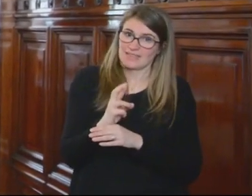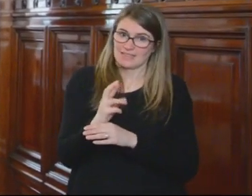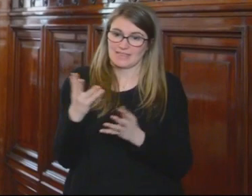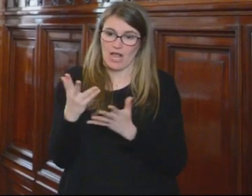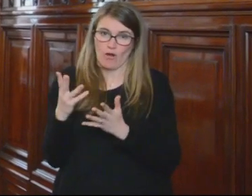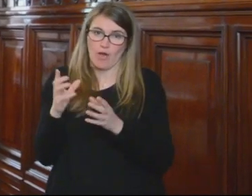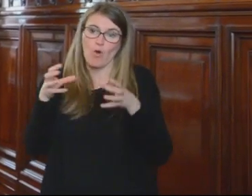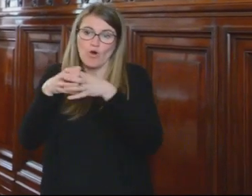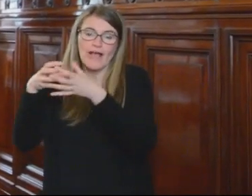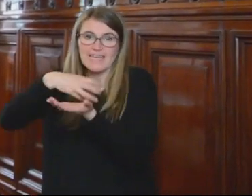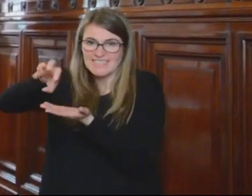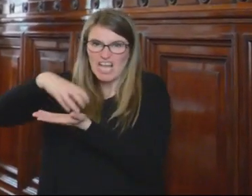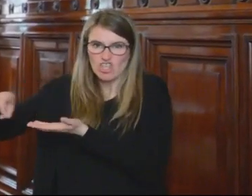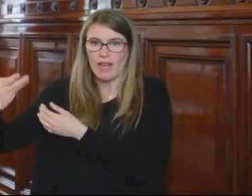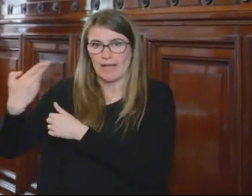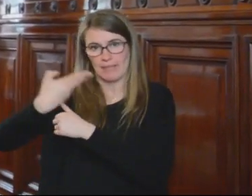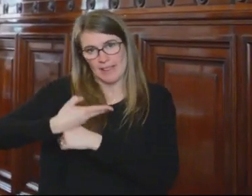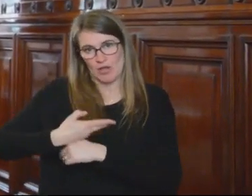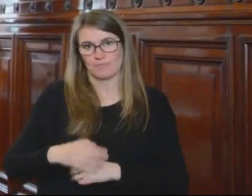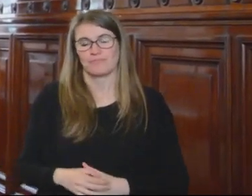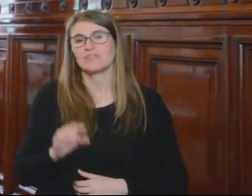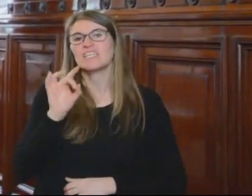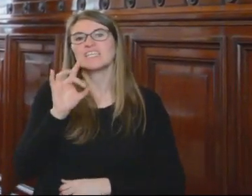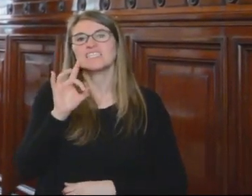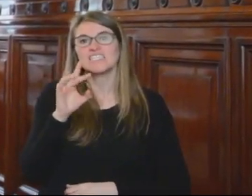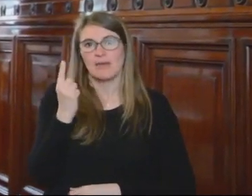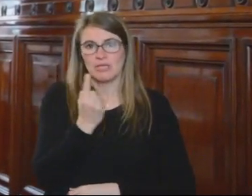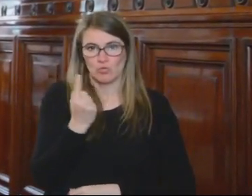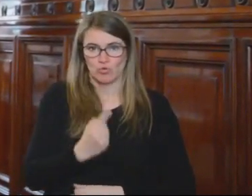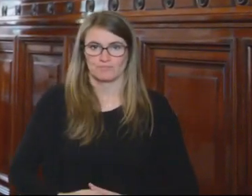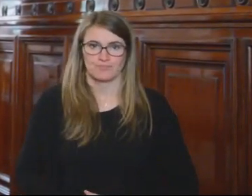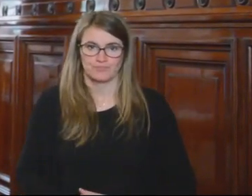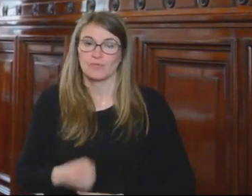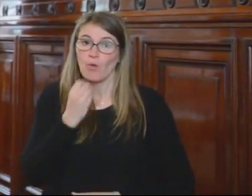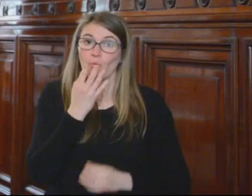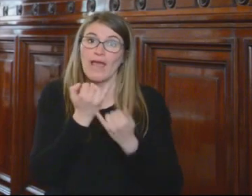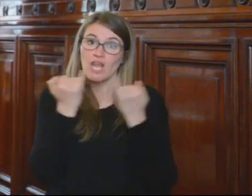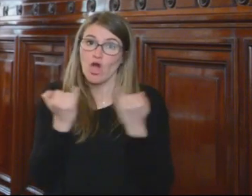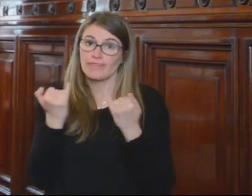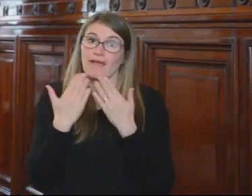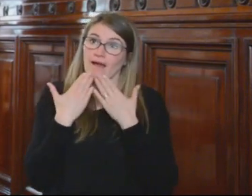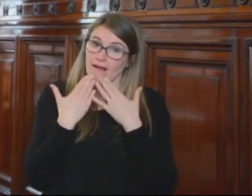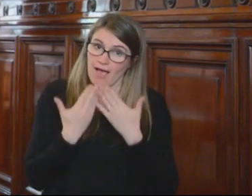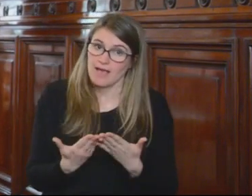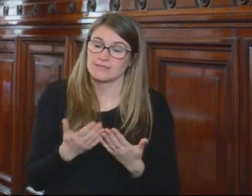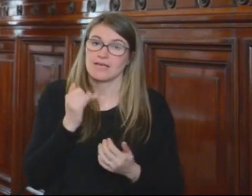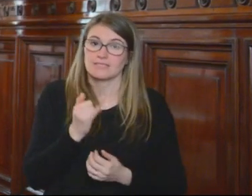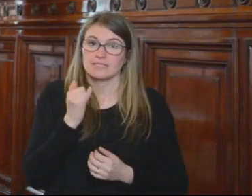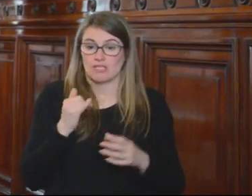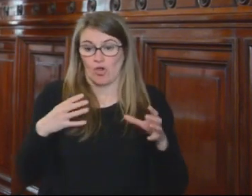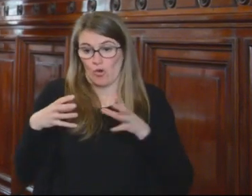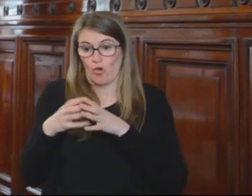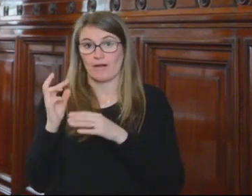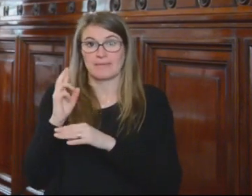las organizaciones solicitantes, por un espacio de 15 minutos. Muy buenos días, muchas gracias, señores comisionados,